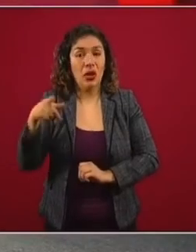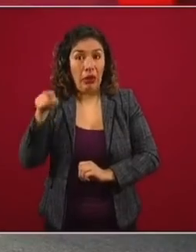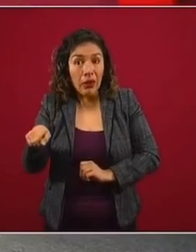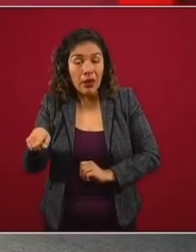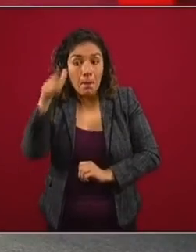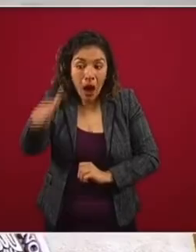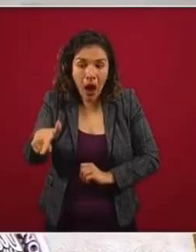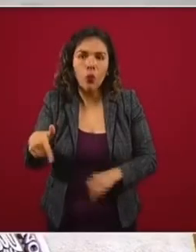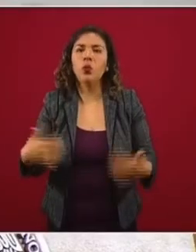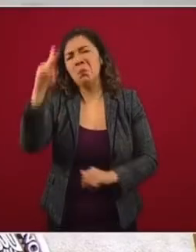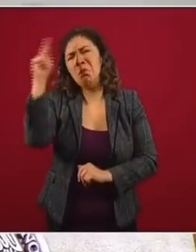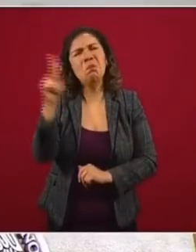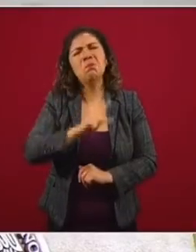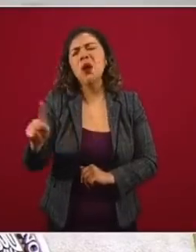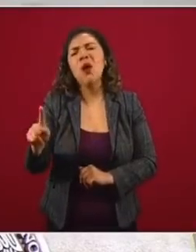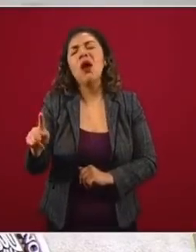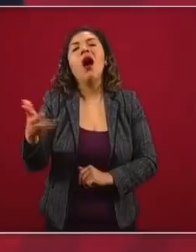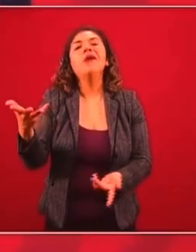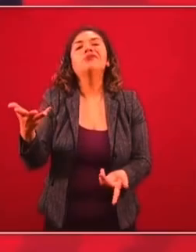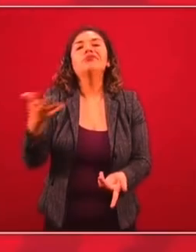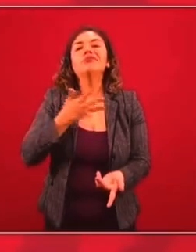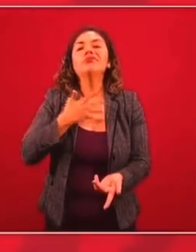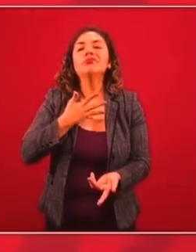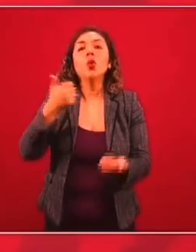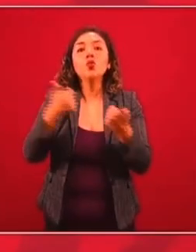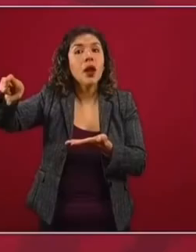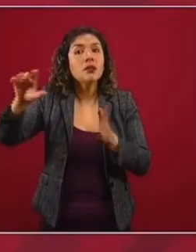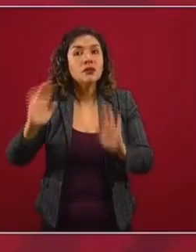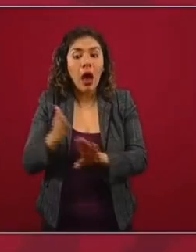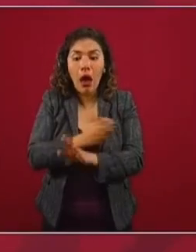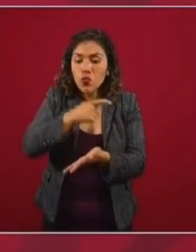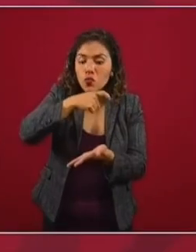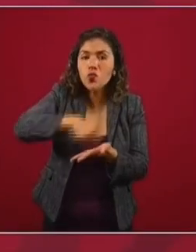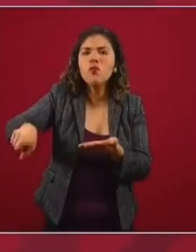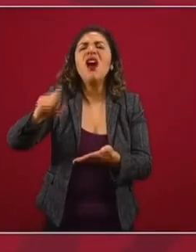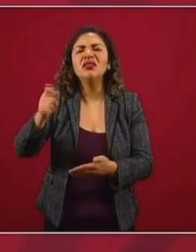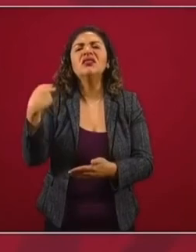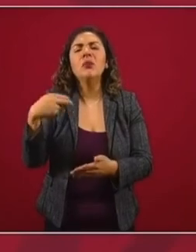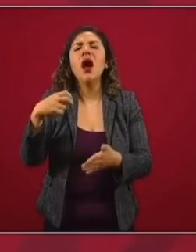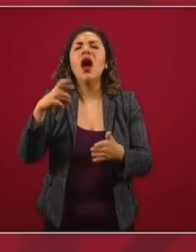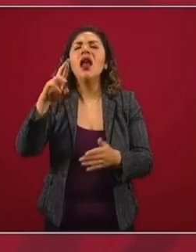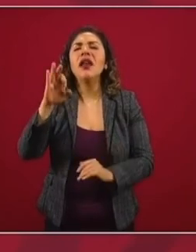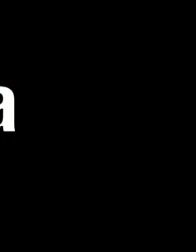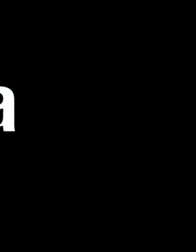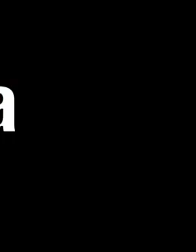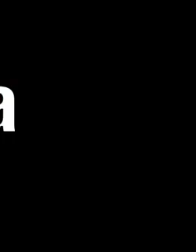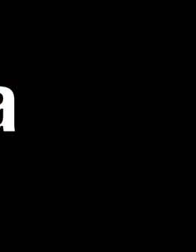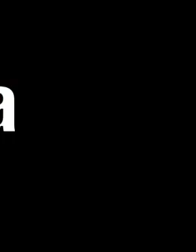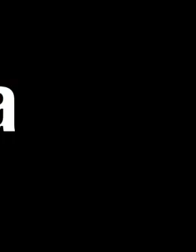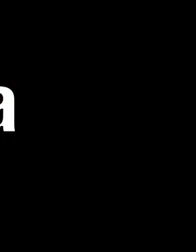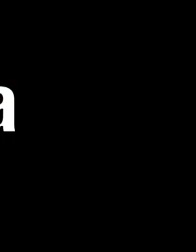el colmo es que se compró la llamada reforma energética.